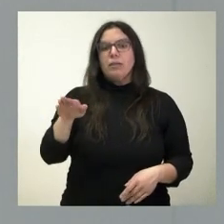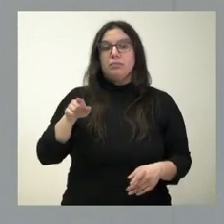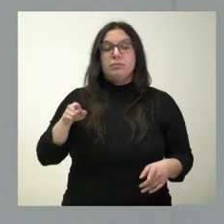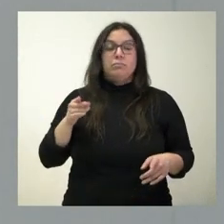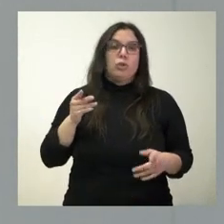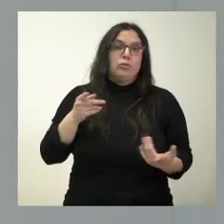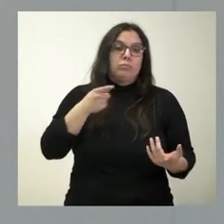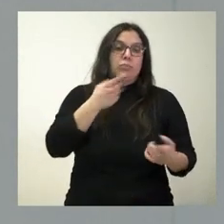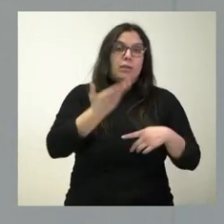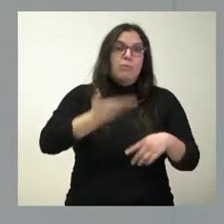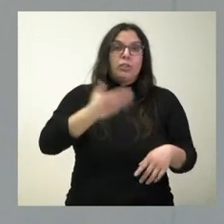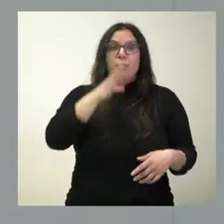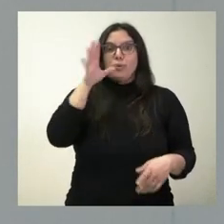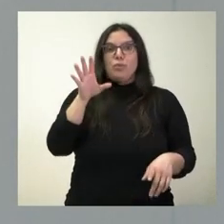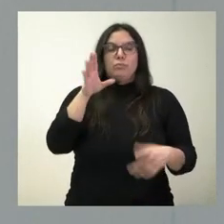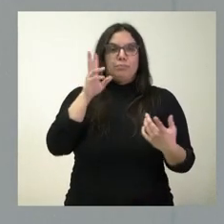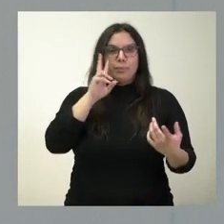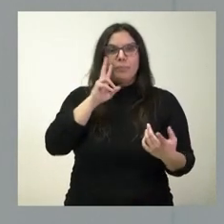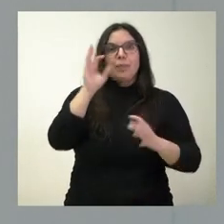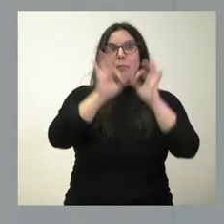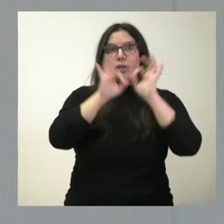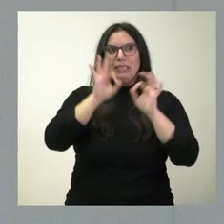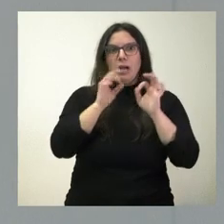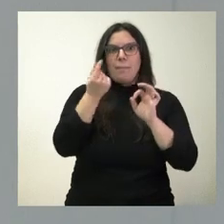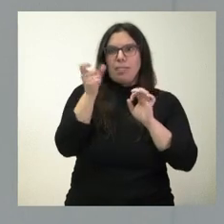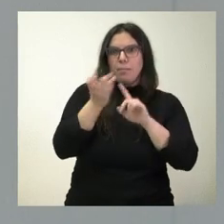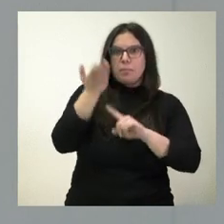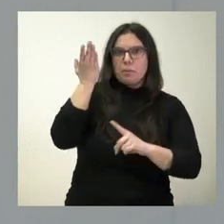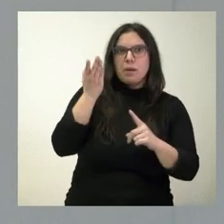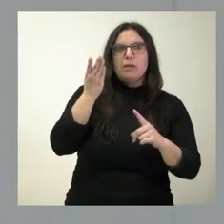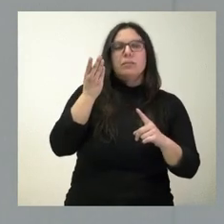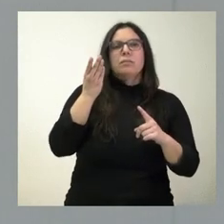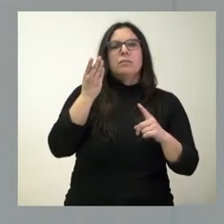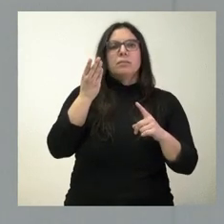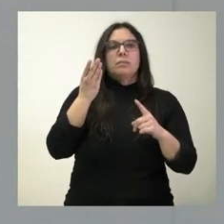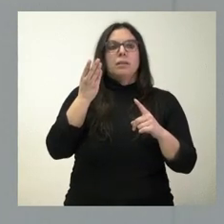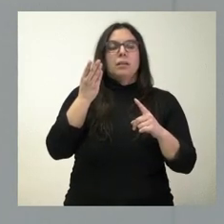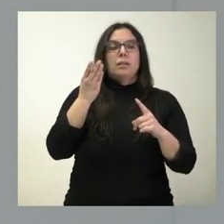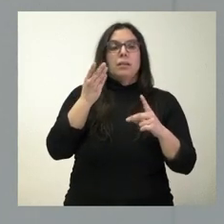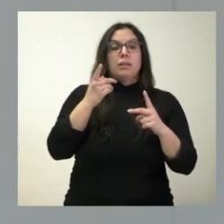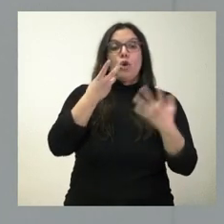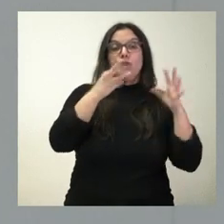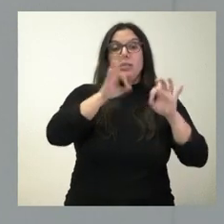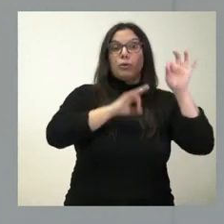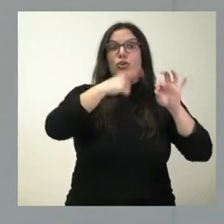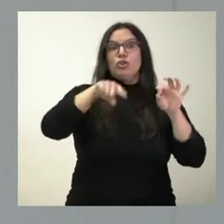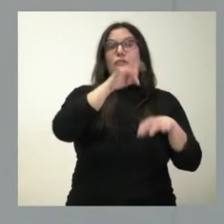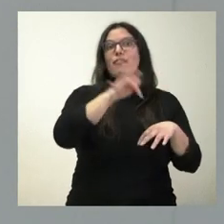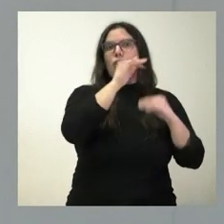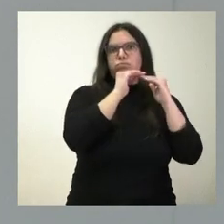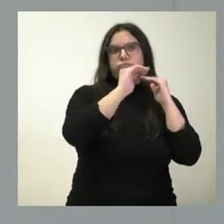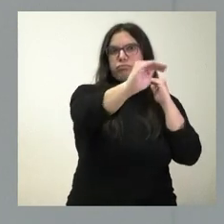porque, en un contexto donde han subido los tipos de interés, saber que la gran parte de nuestras operaciones, el 80%, están a tipo de interés